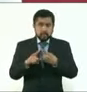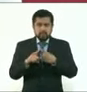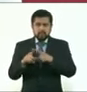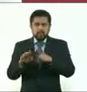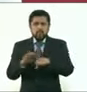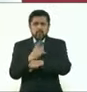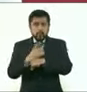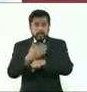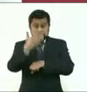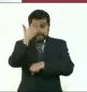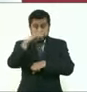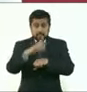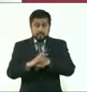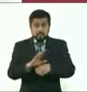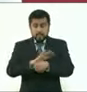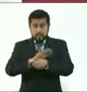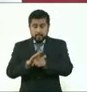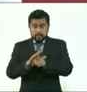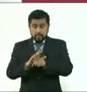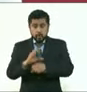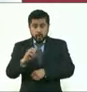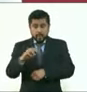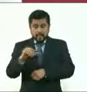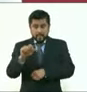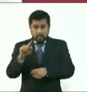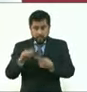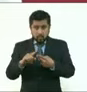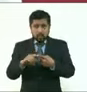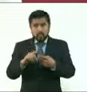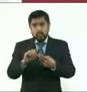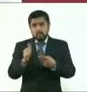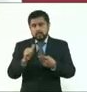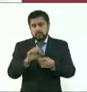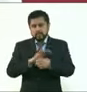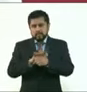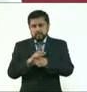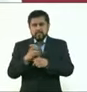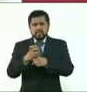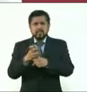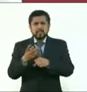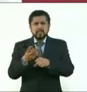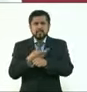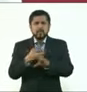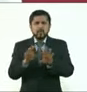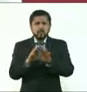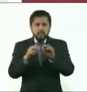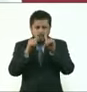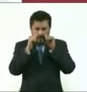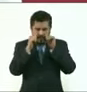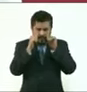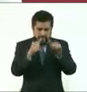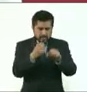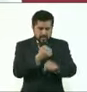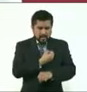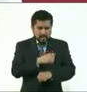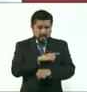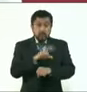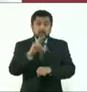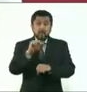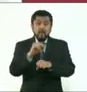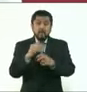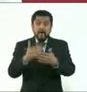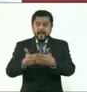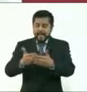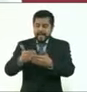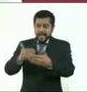sabemos, el COVID nos enseñó que la mejor inversión también, no solamente es la atención a la salud, sino la prevención